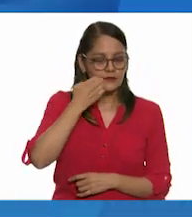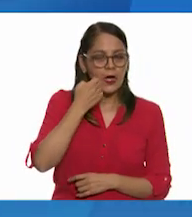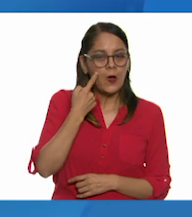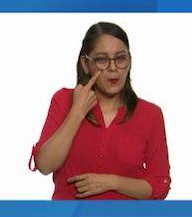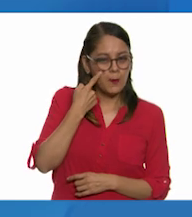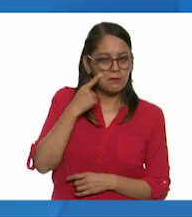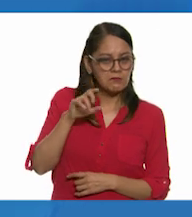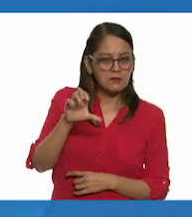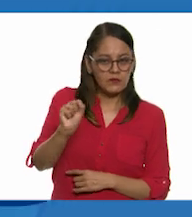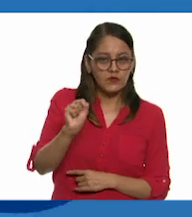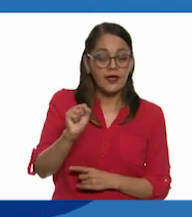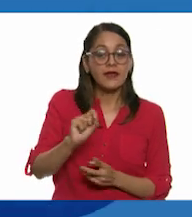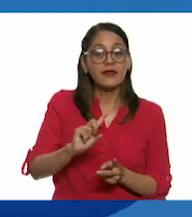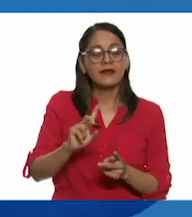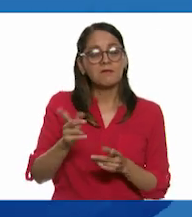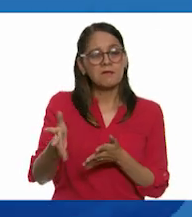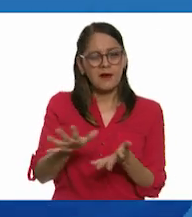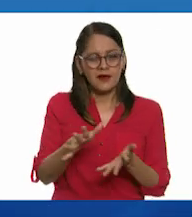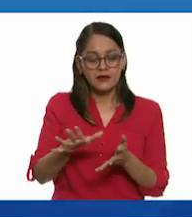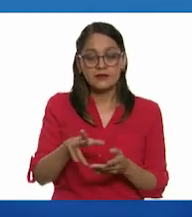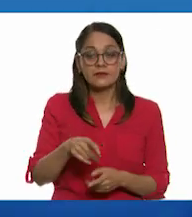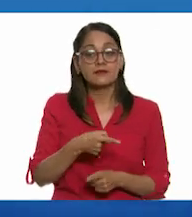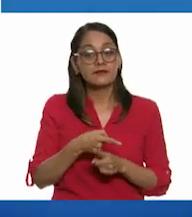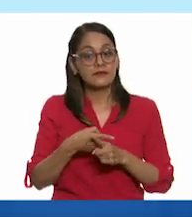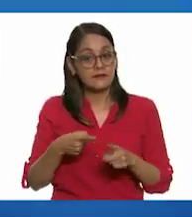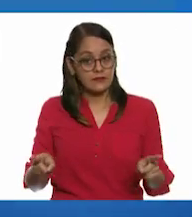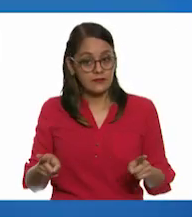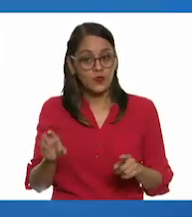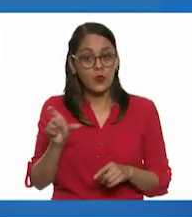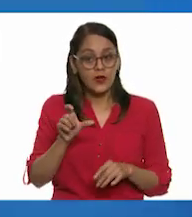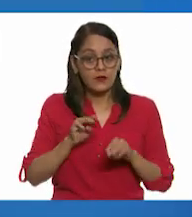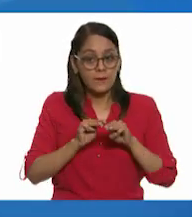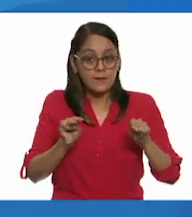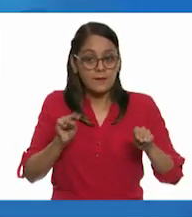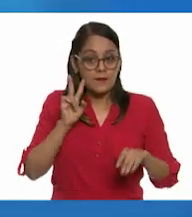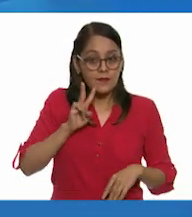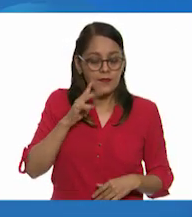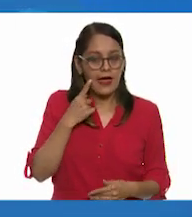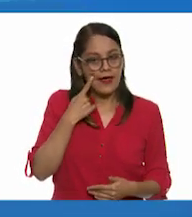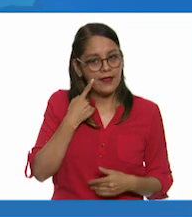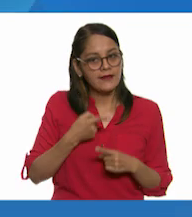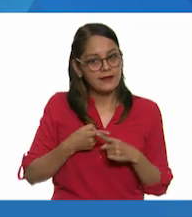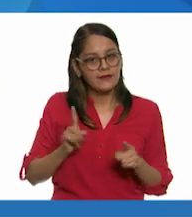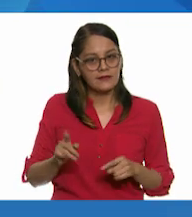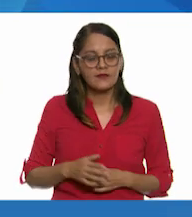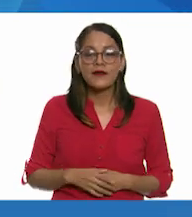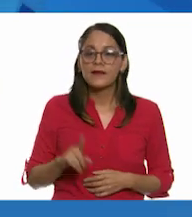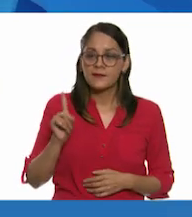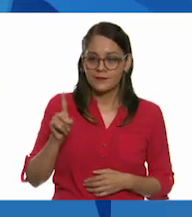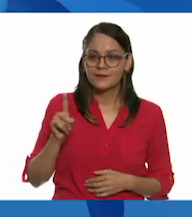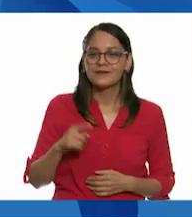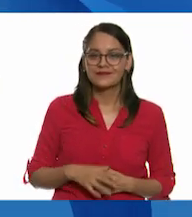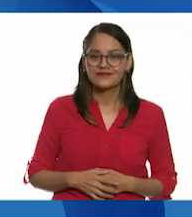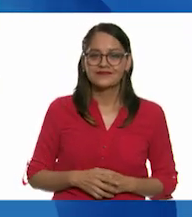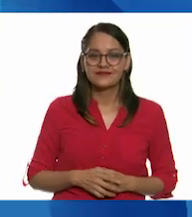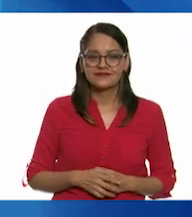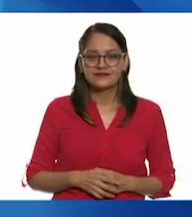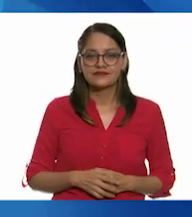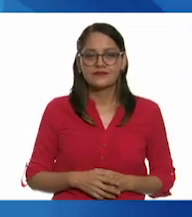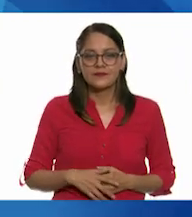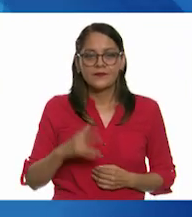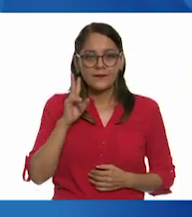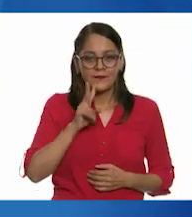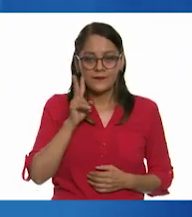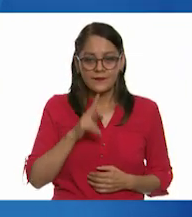Sí. Y pues la estimación que podemos tener, pero otra es ya a la hora de comprobarlo. Sí, hay que ver. A ver,